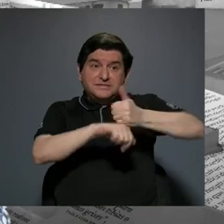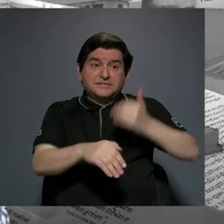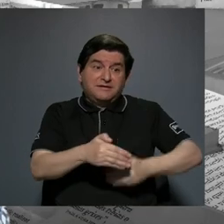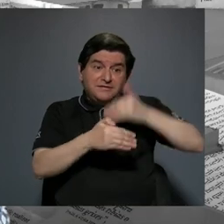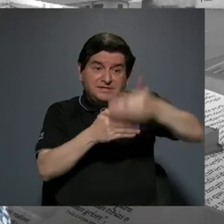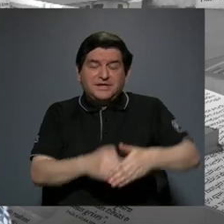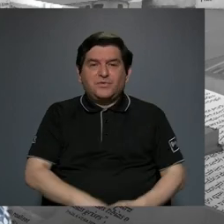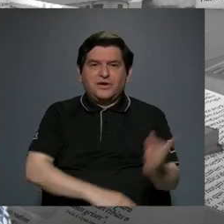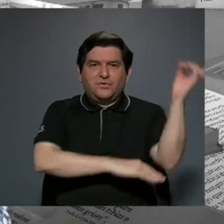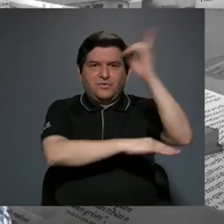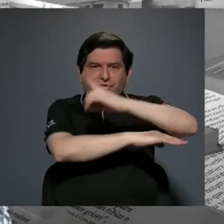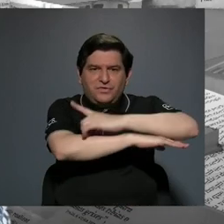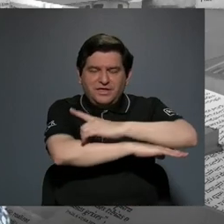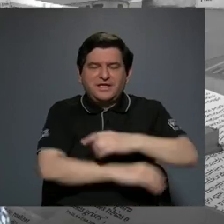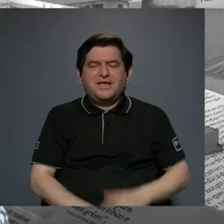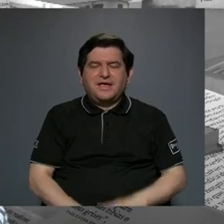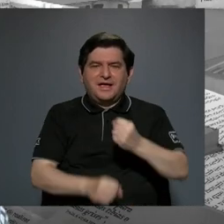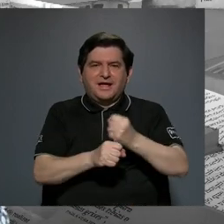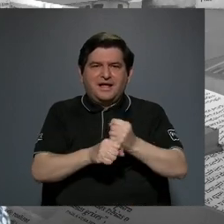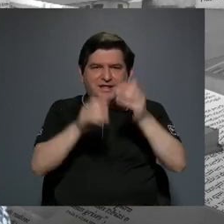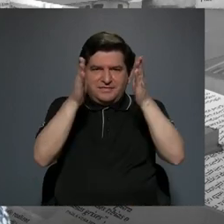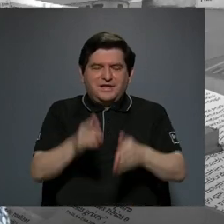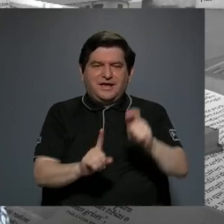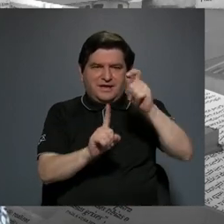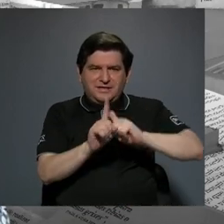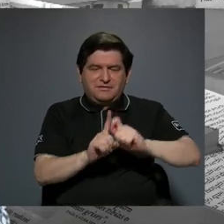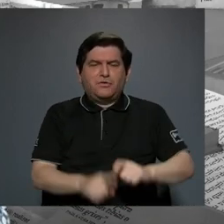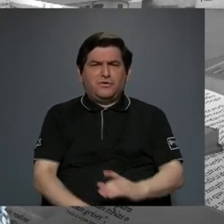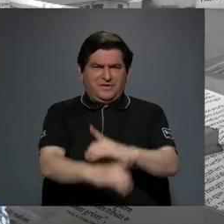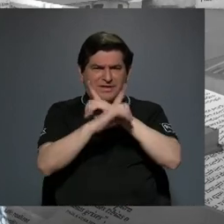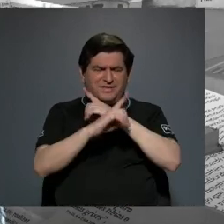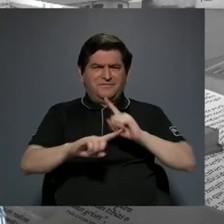Bananero y es la defensa de muchos derechos,